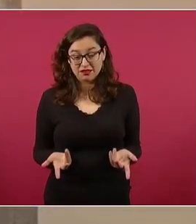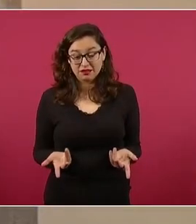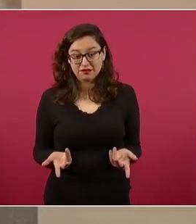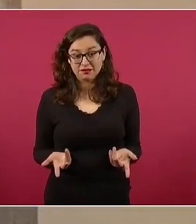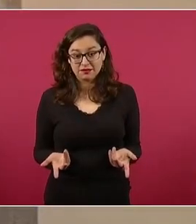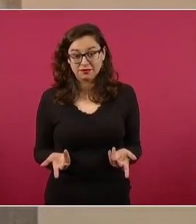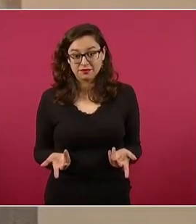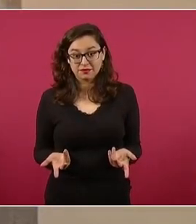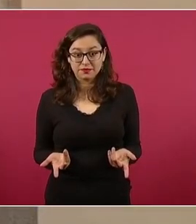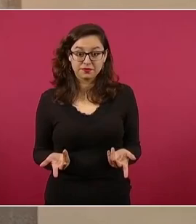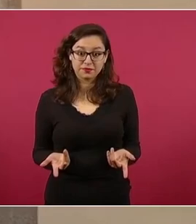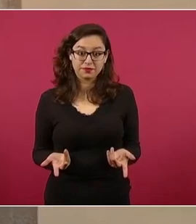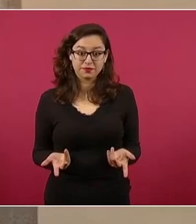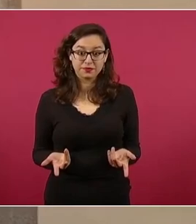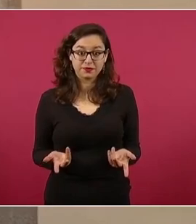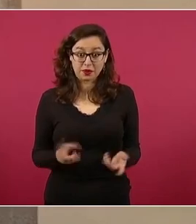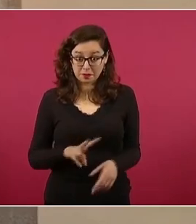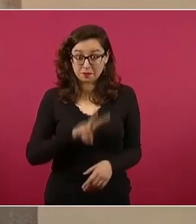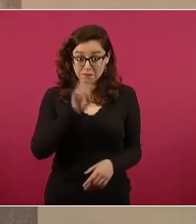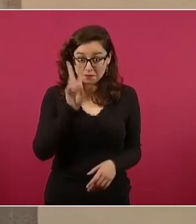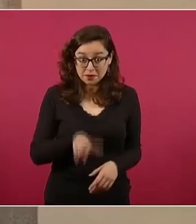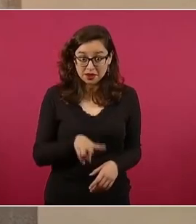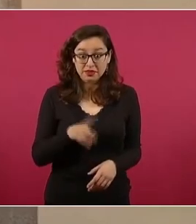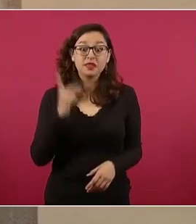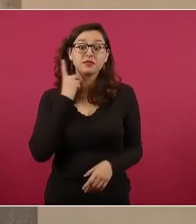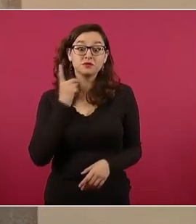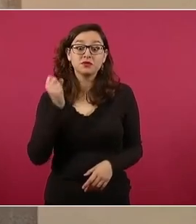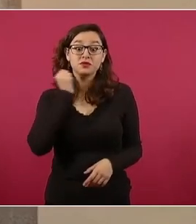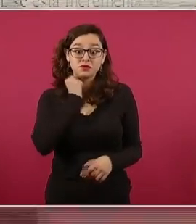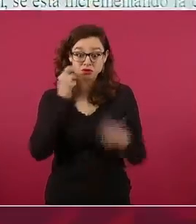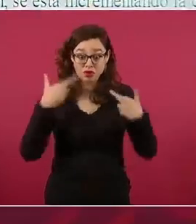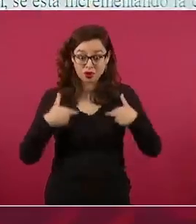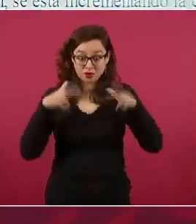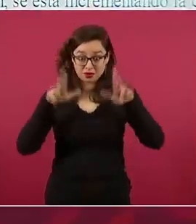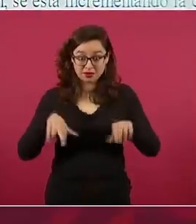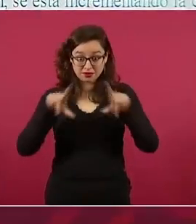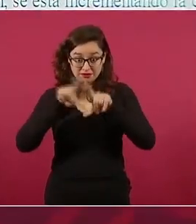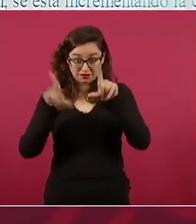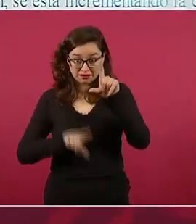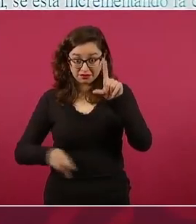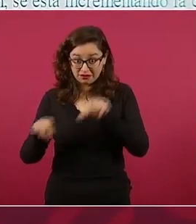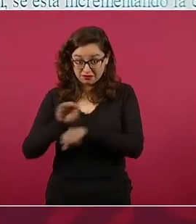¿Eran auténticos representantes populares los legisladores?